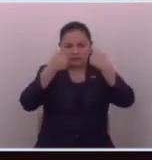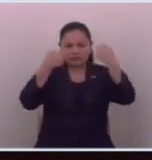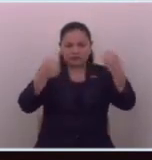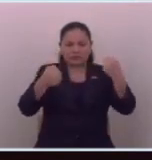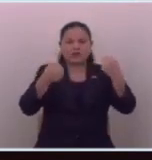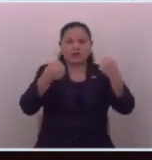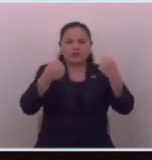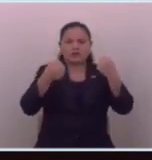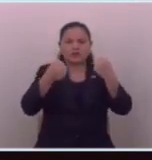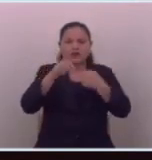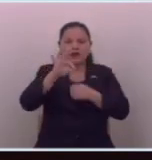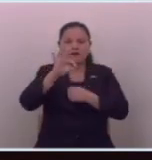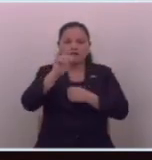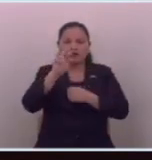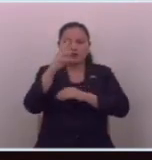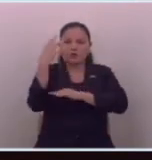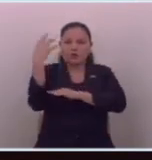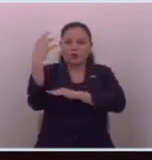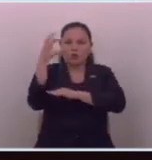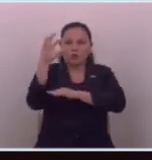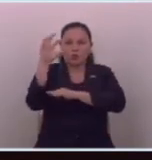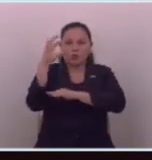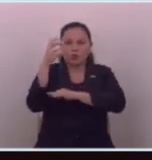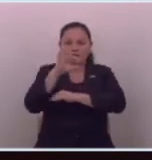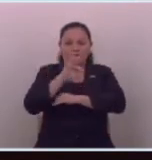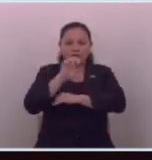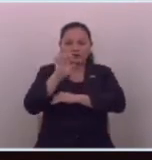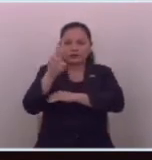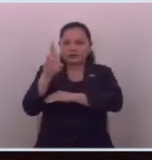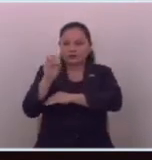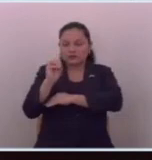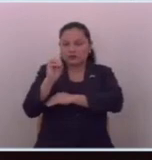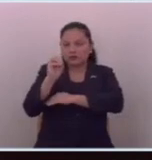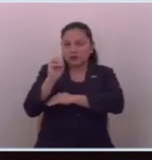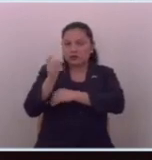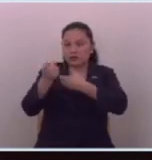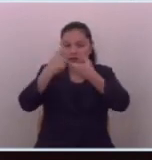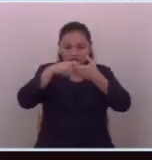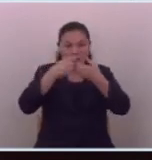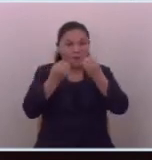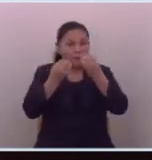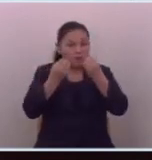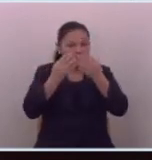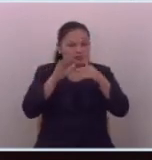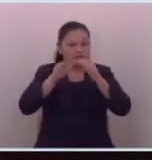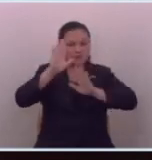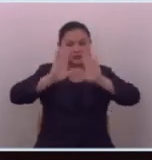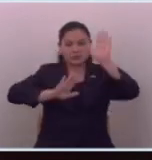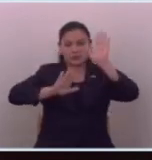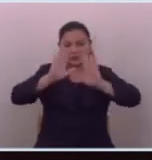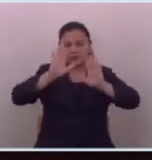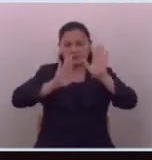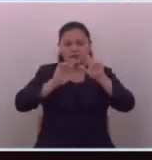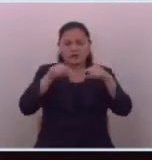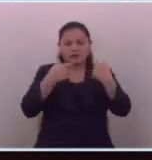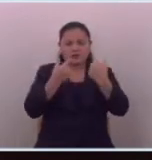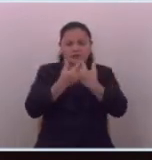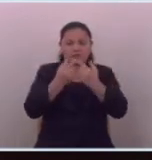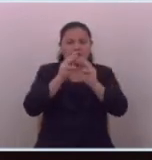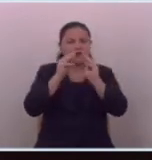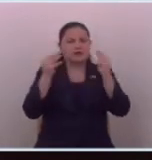Faro muchos del Faro estuvieron o están involucrados con grupos